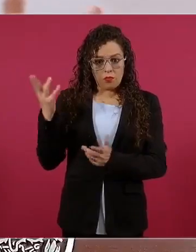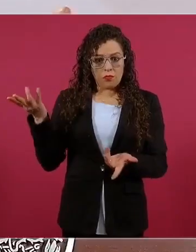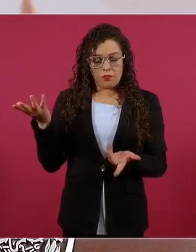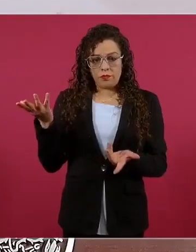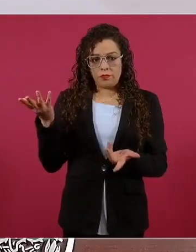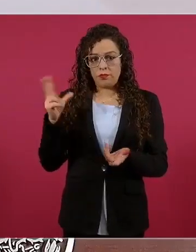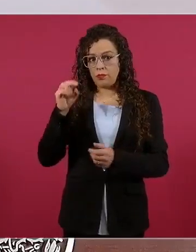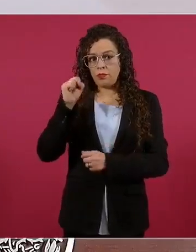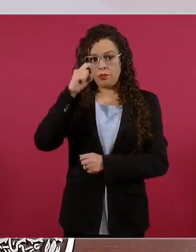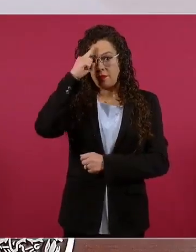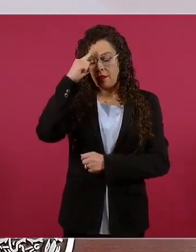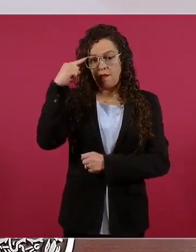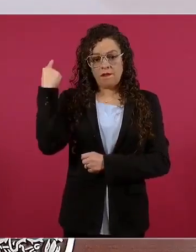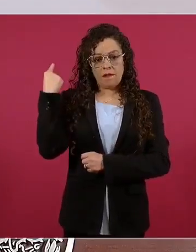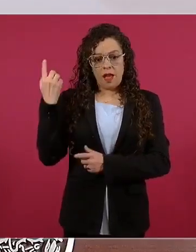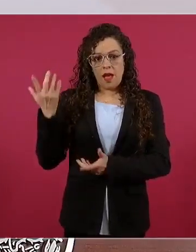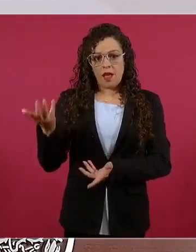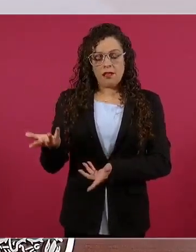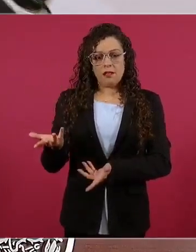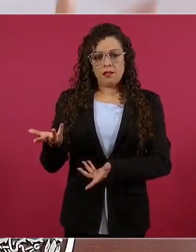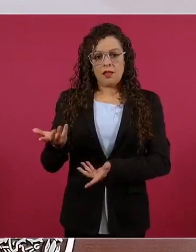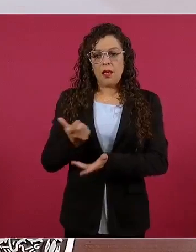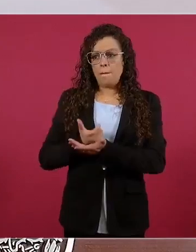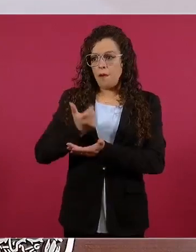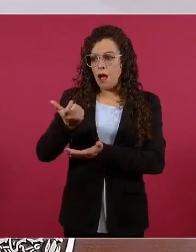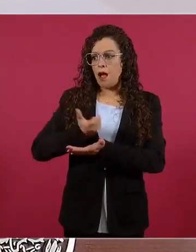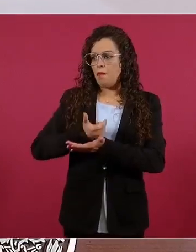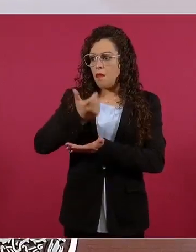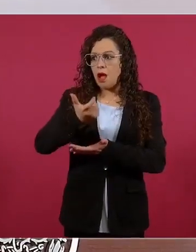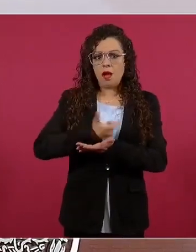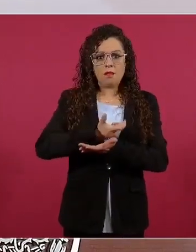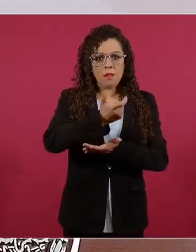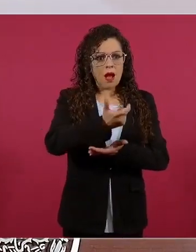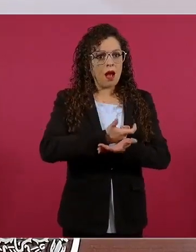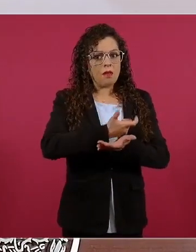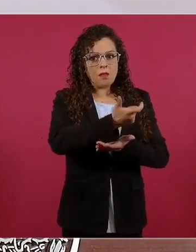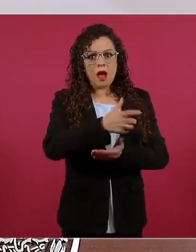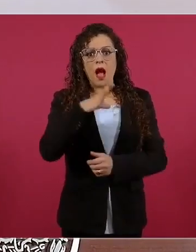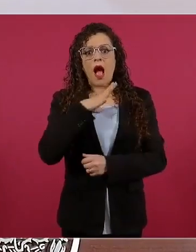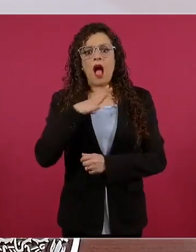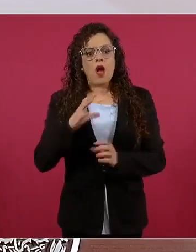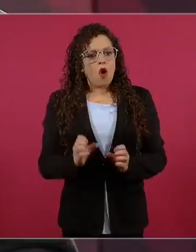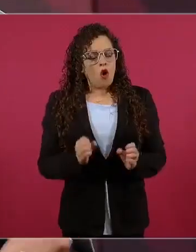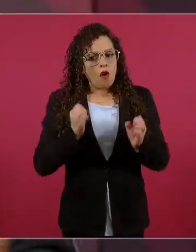oficinas para todo, pero